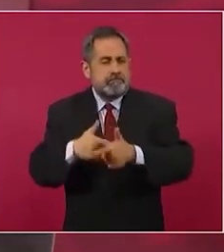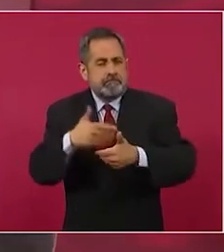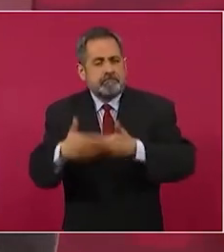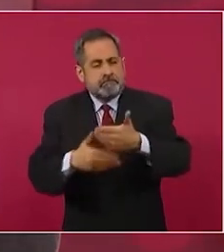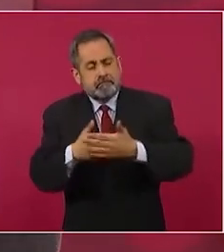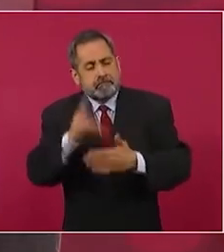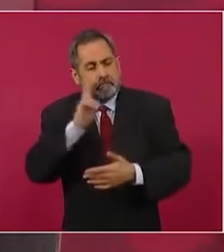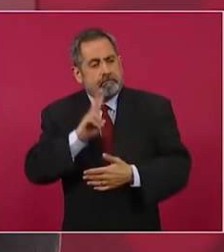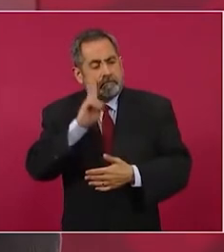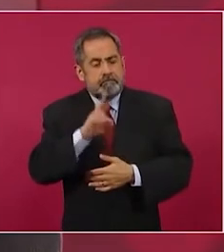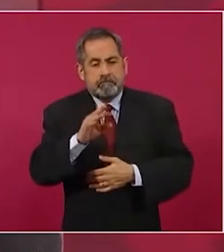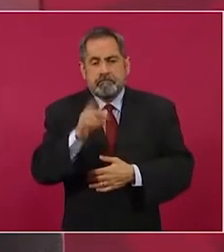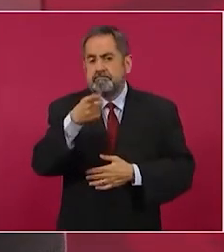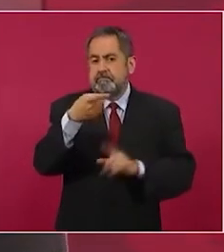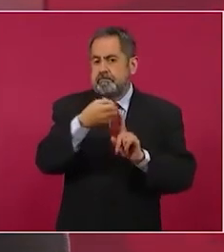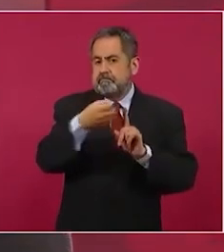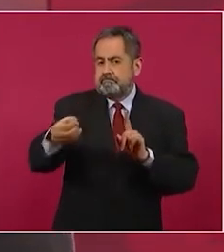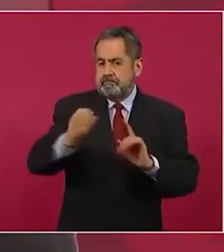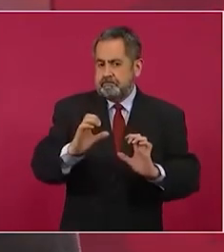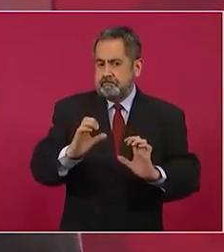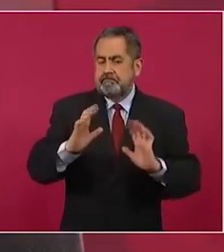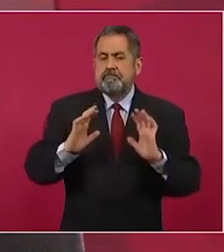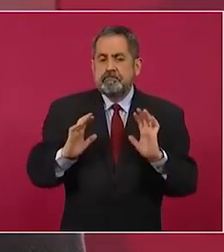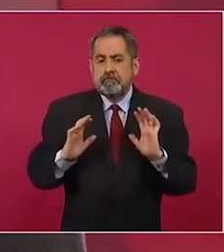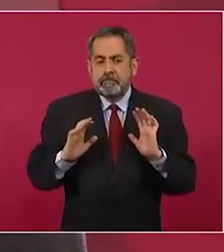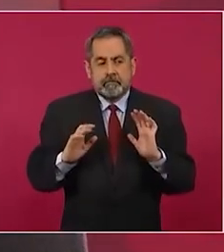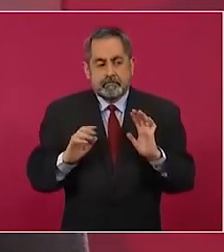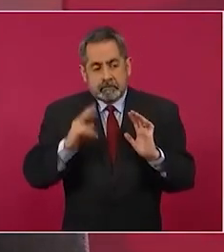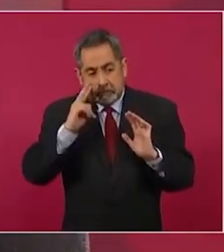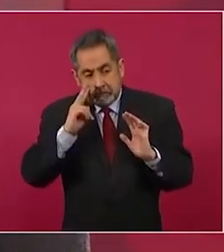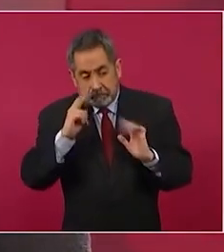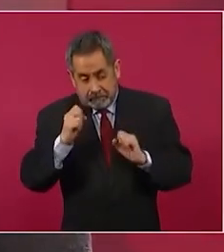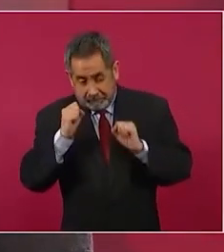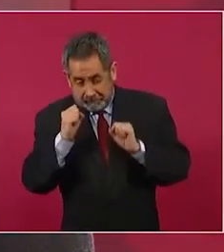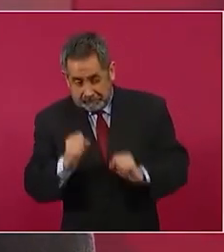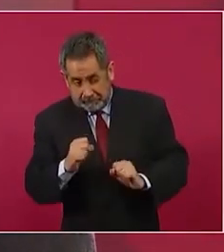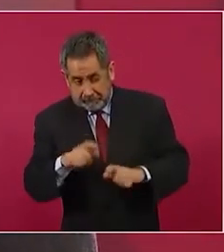procurando que se garantice